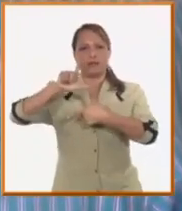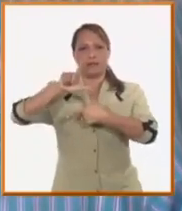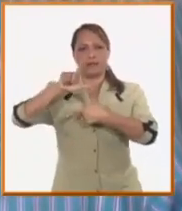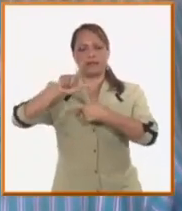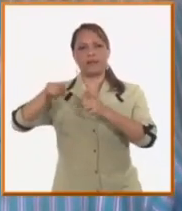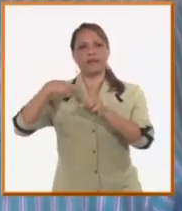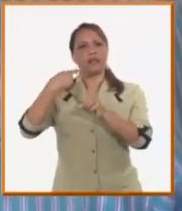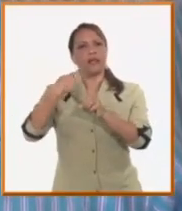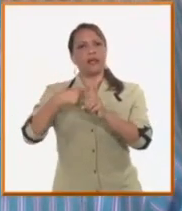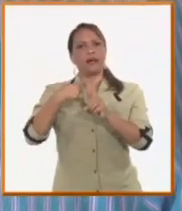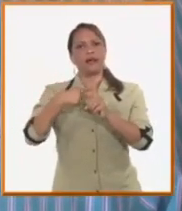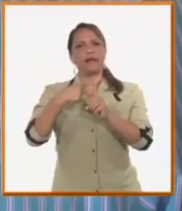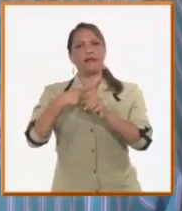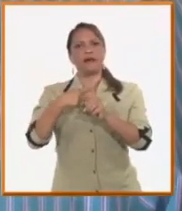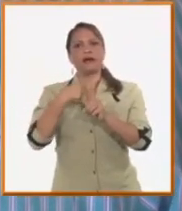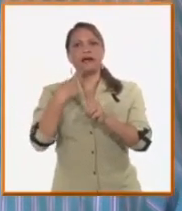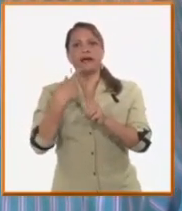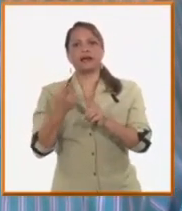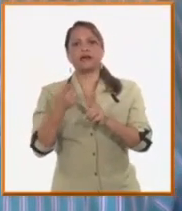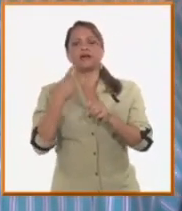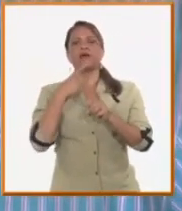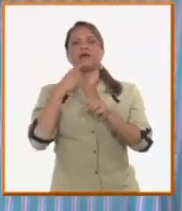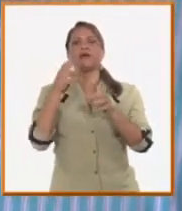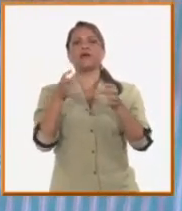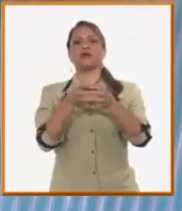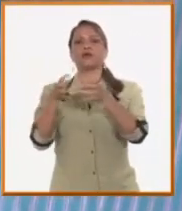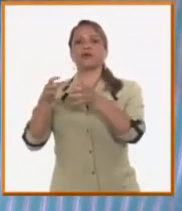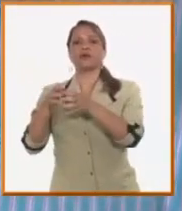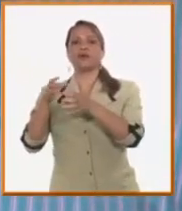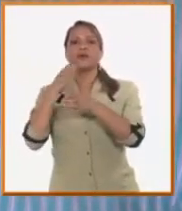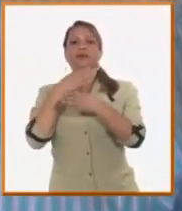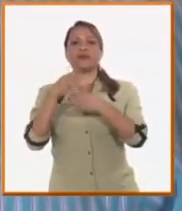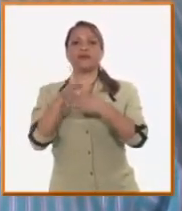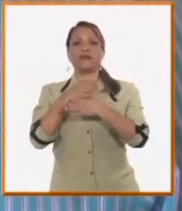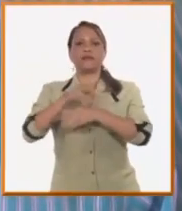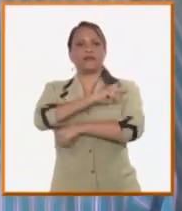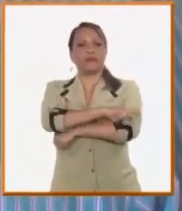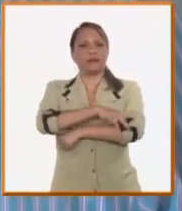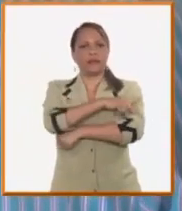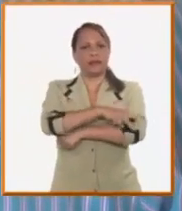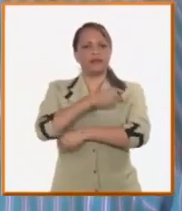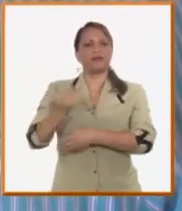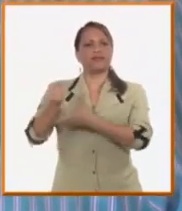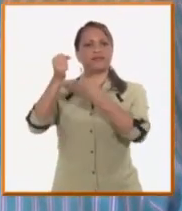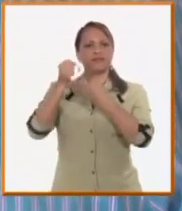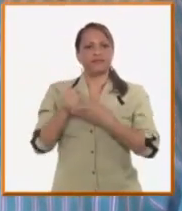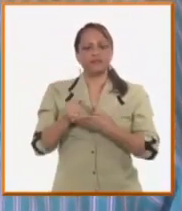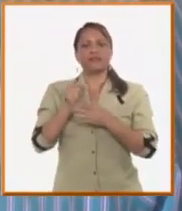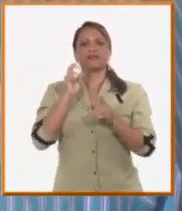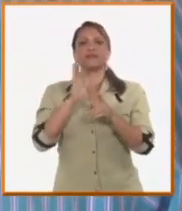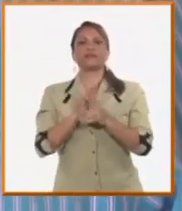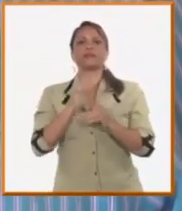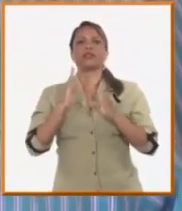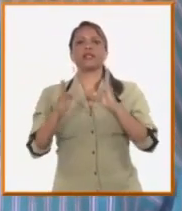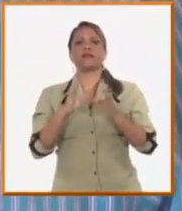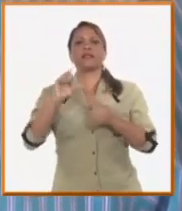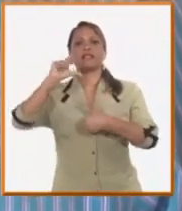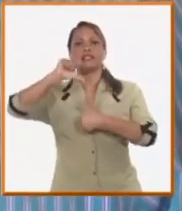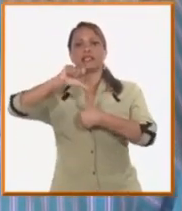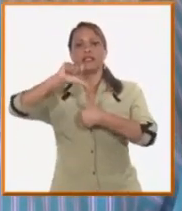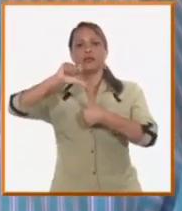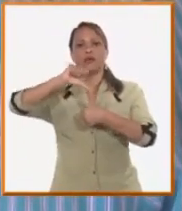partners extranjeros, con socios extranjeros, que hoy estamos trabajando sobre todo en Centroamérica,